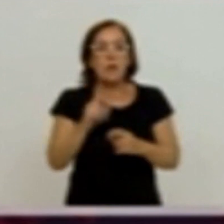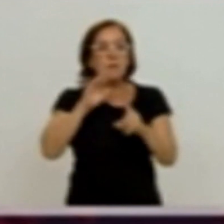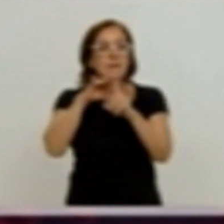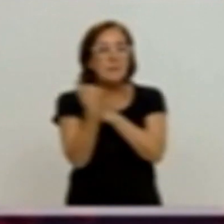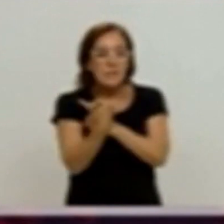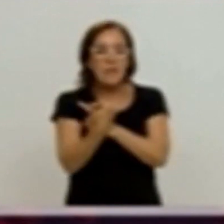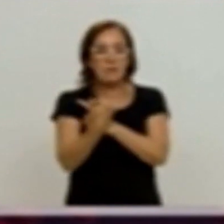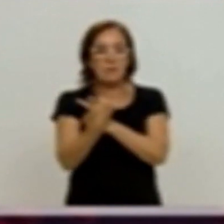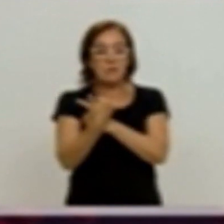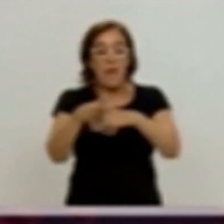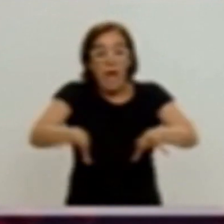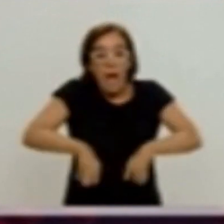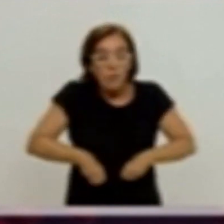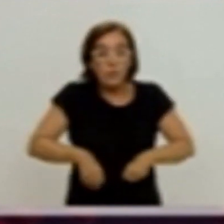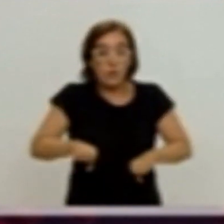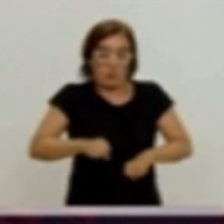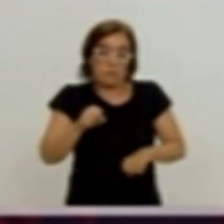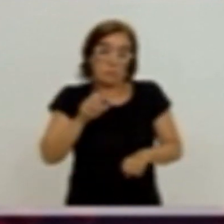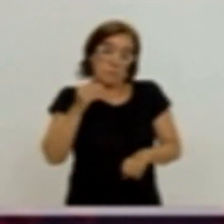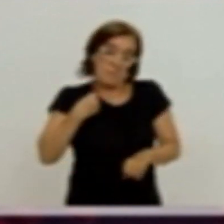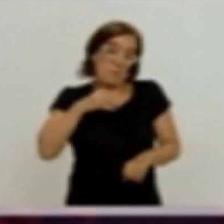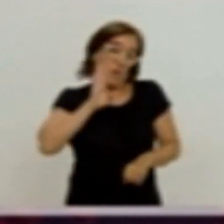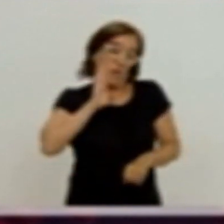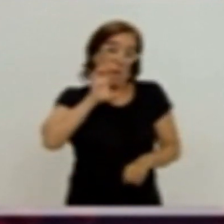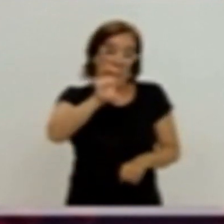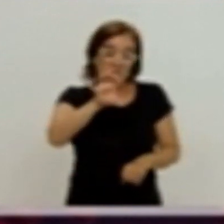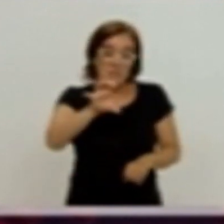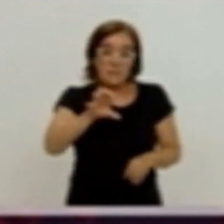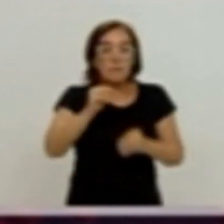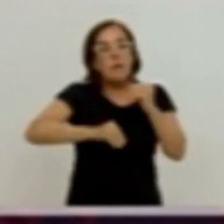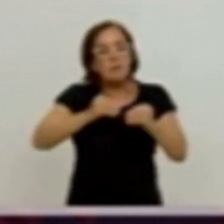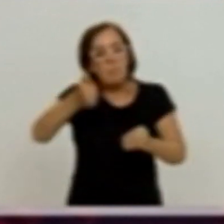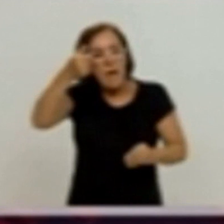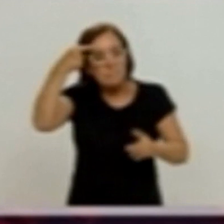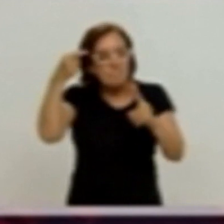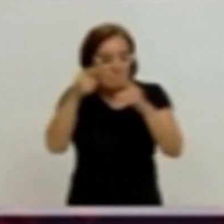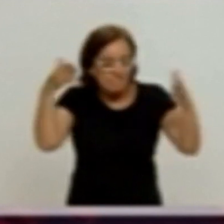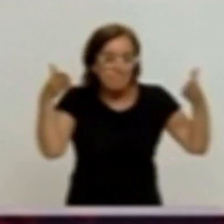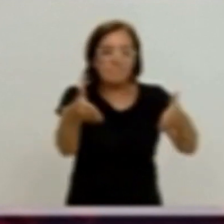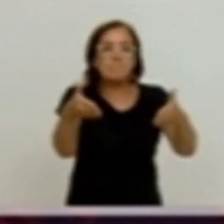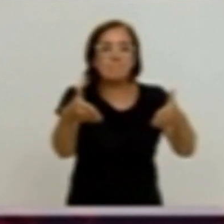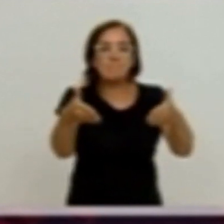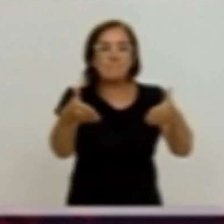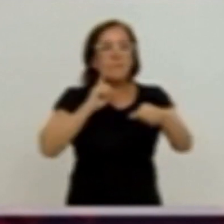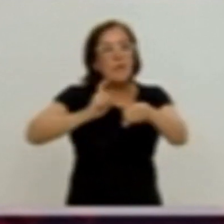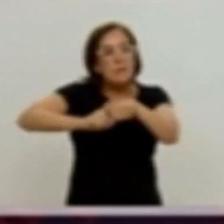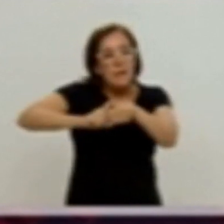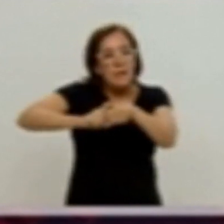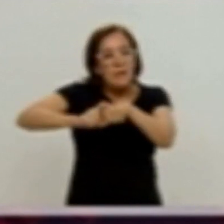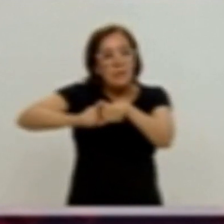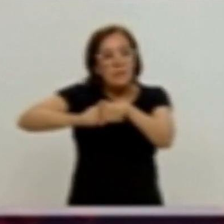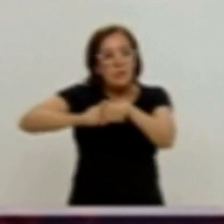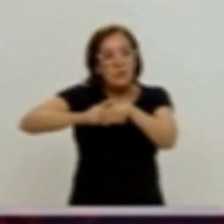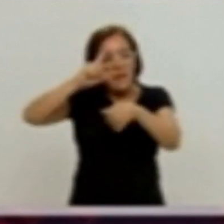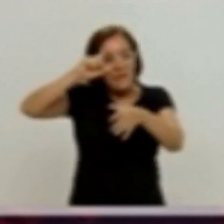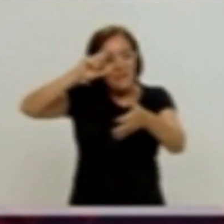situación de la adopción en estos países y haciendo especial hincapié en las características de este